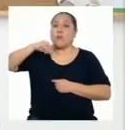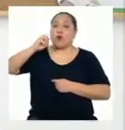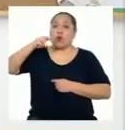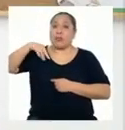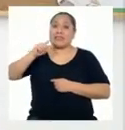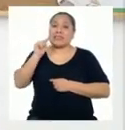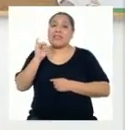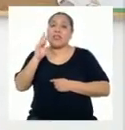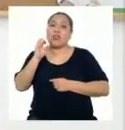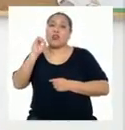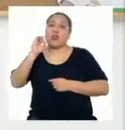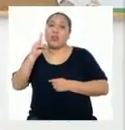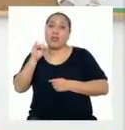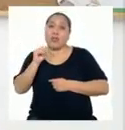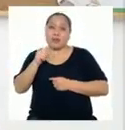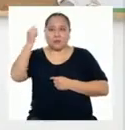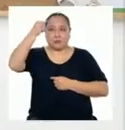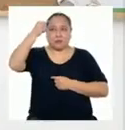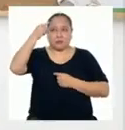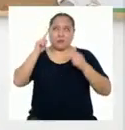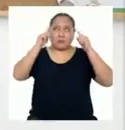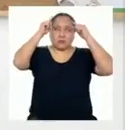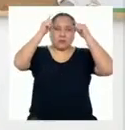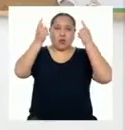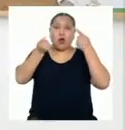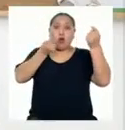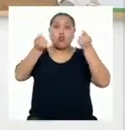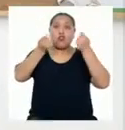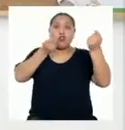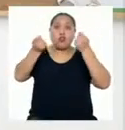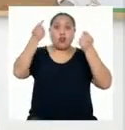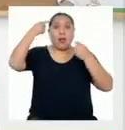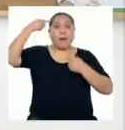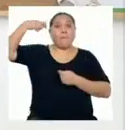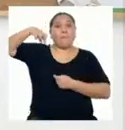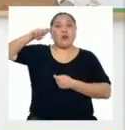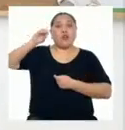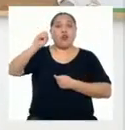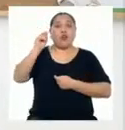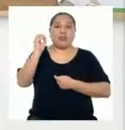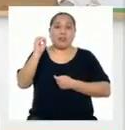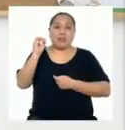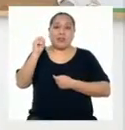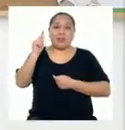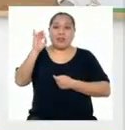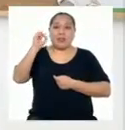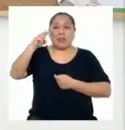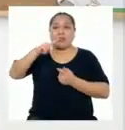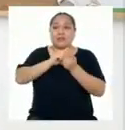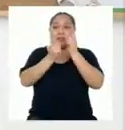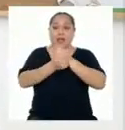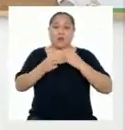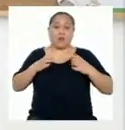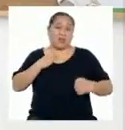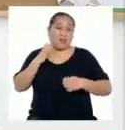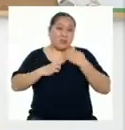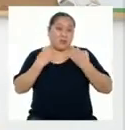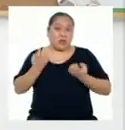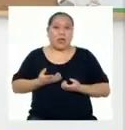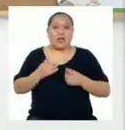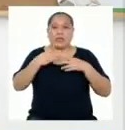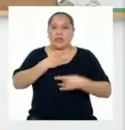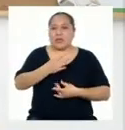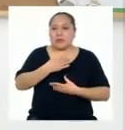en el cerebro regulando las proteínas que tienen que ver con los trastornos del ánimo. Y algo muy interesante es que